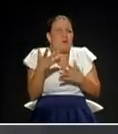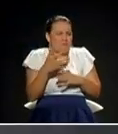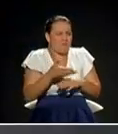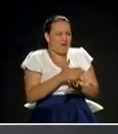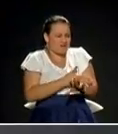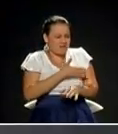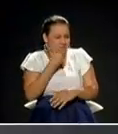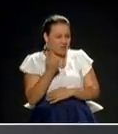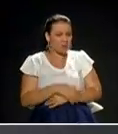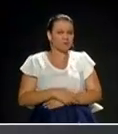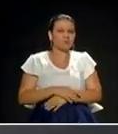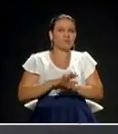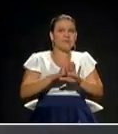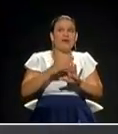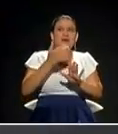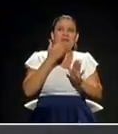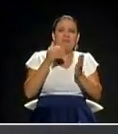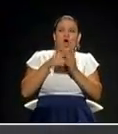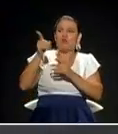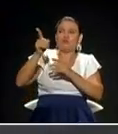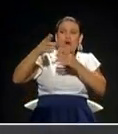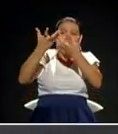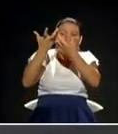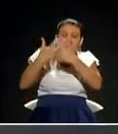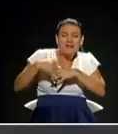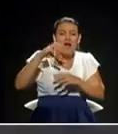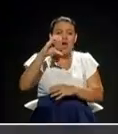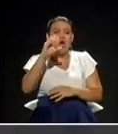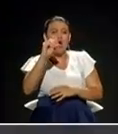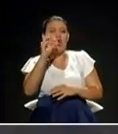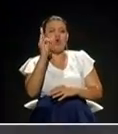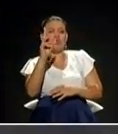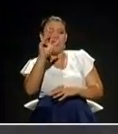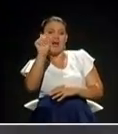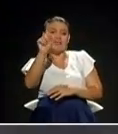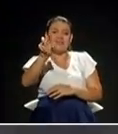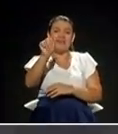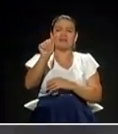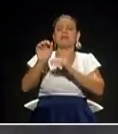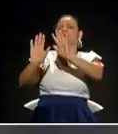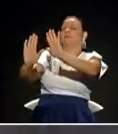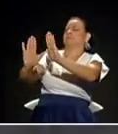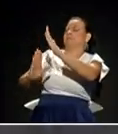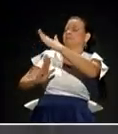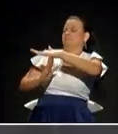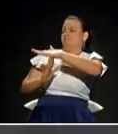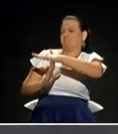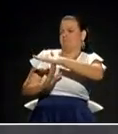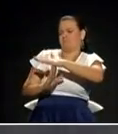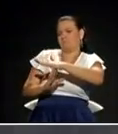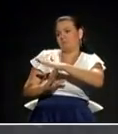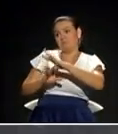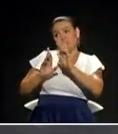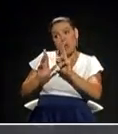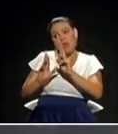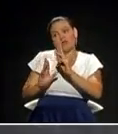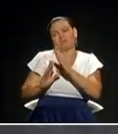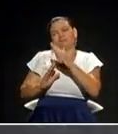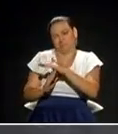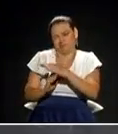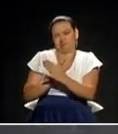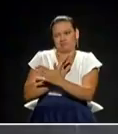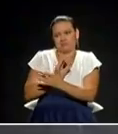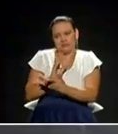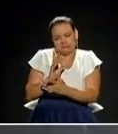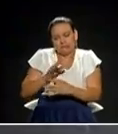Ejemplo de lo que pasó en Contrasana. Pasamos de siete rutas... Se acabó el tiempo. Se acabó el tiempo. Y ojalá sean juiciosos con el tiempo para que podamos tener